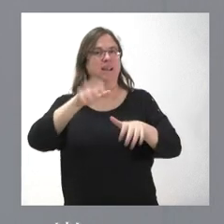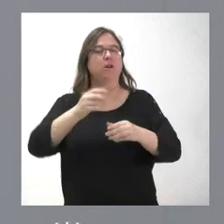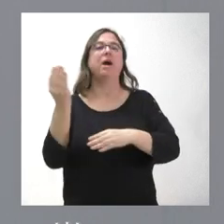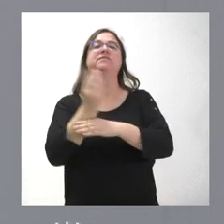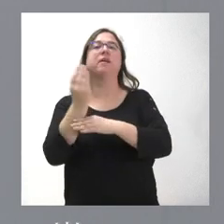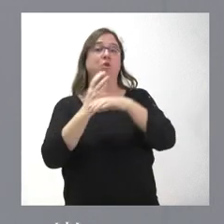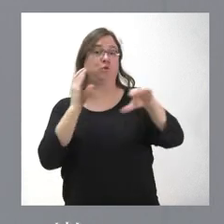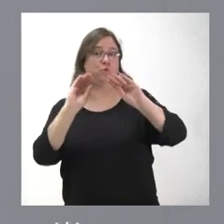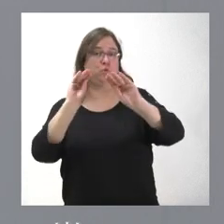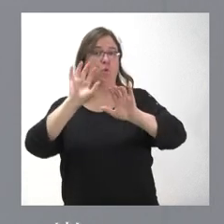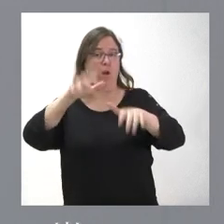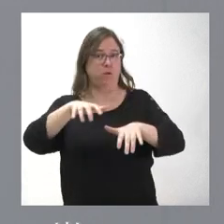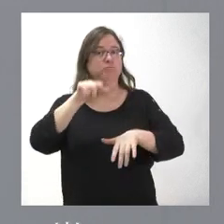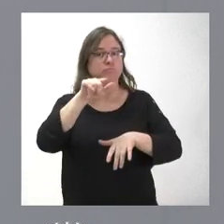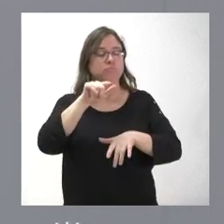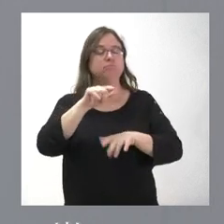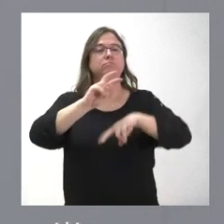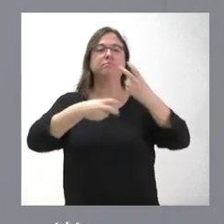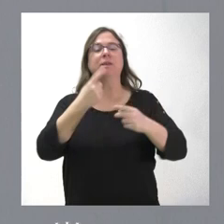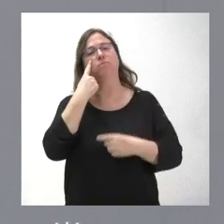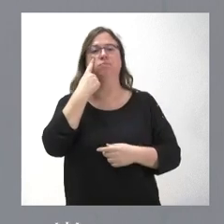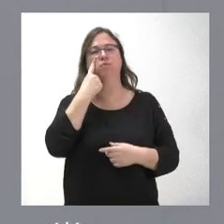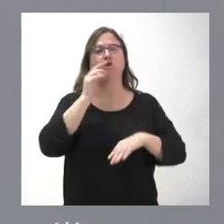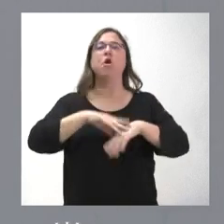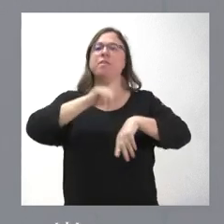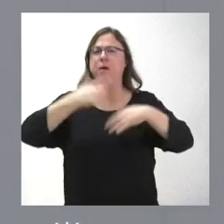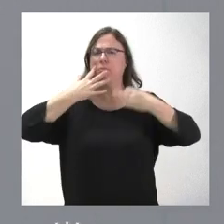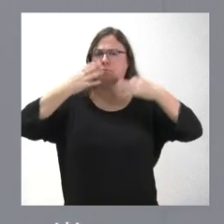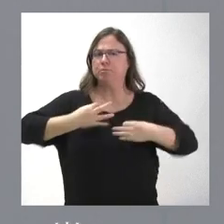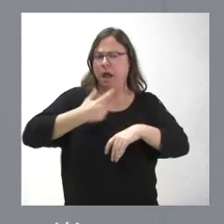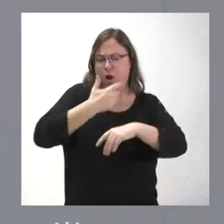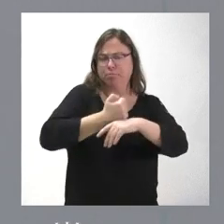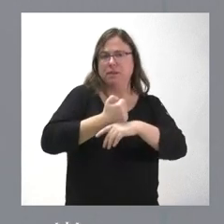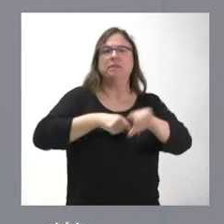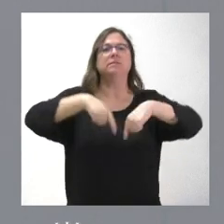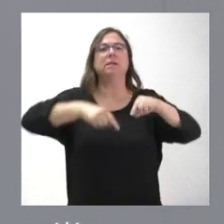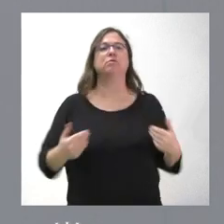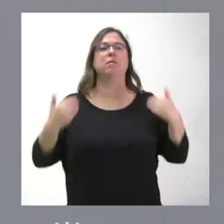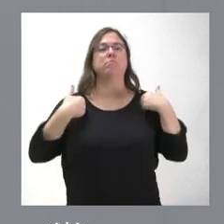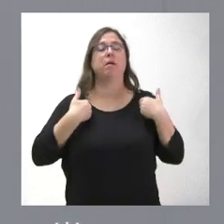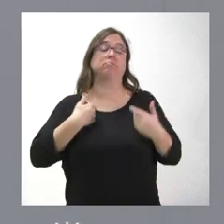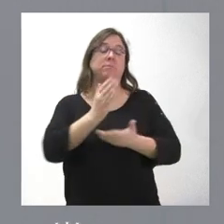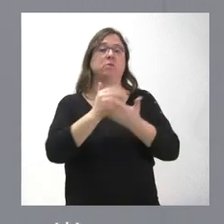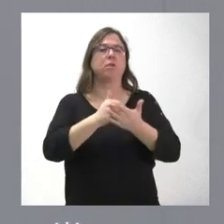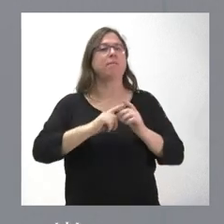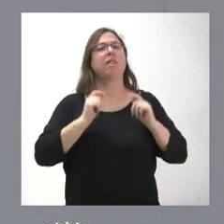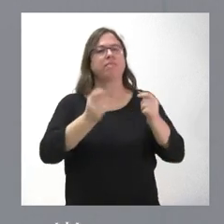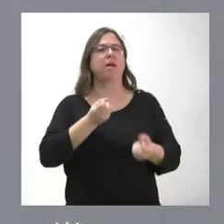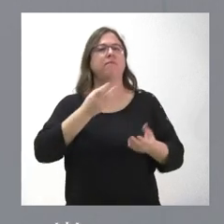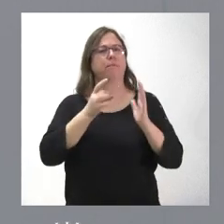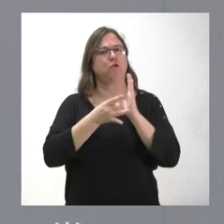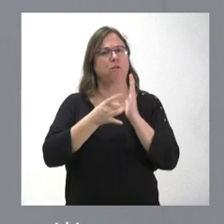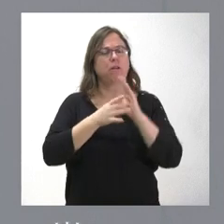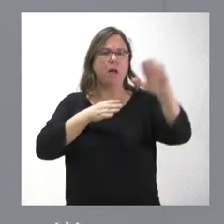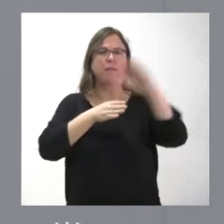de autobuses de León, y servirá para supervisar en tiempo real los medios de transporte de competencia autonómica, permitiendo de este modo generar información de calidad